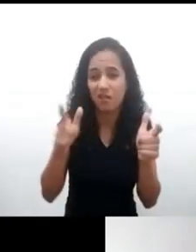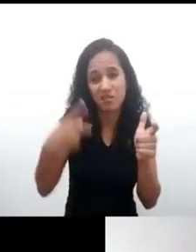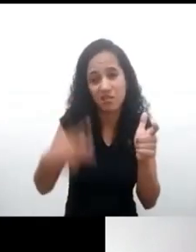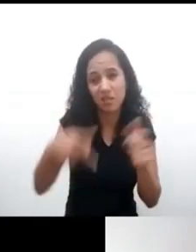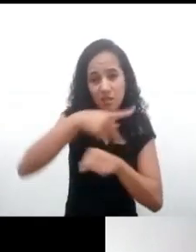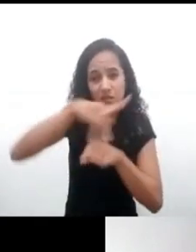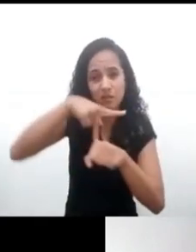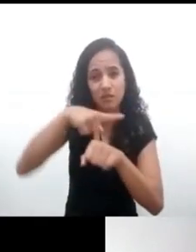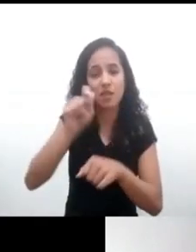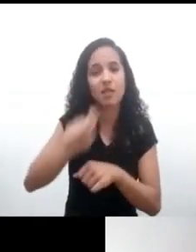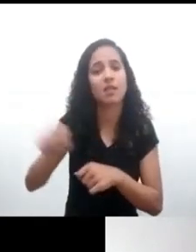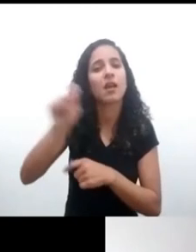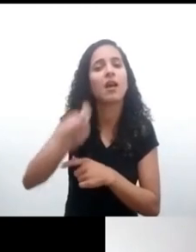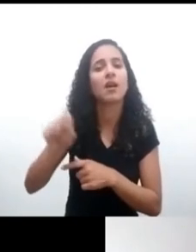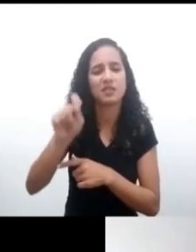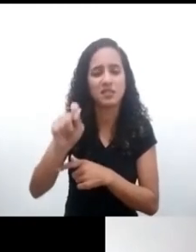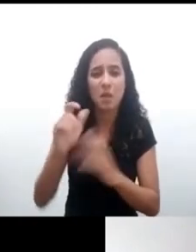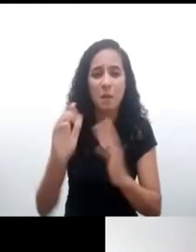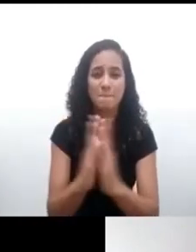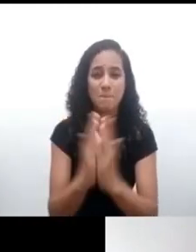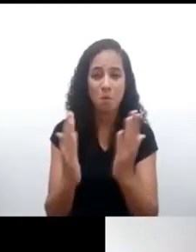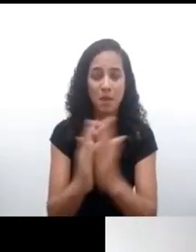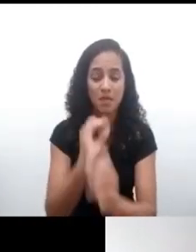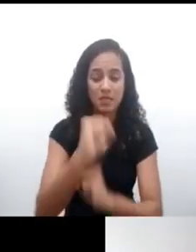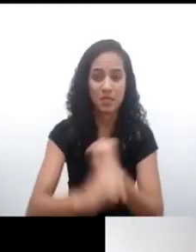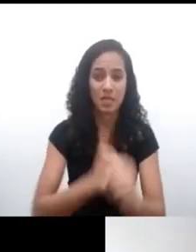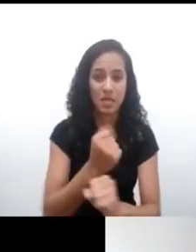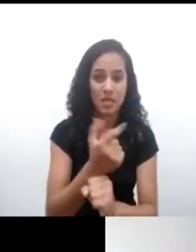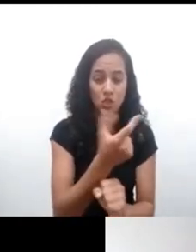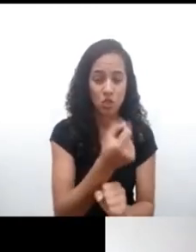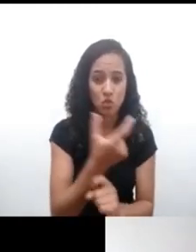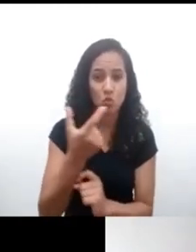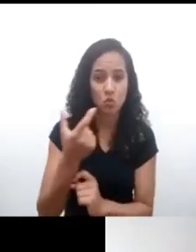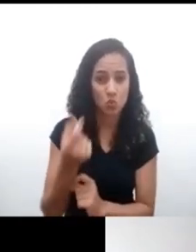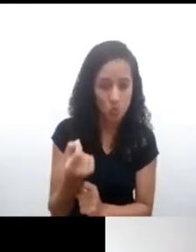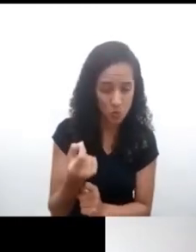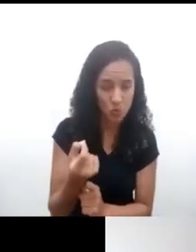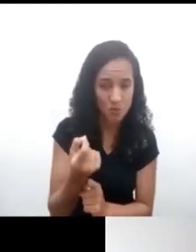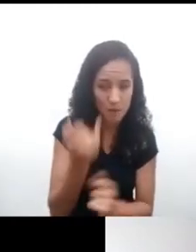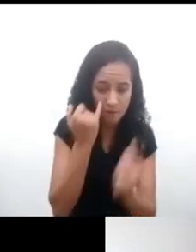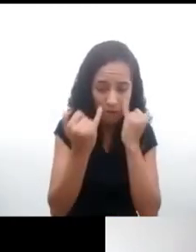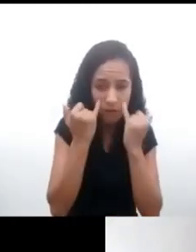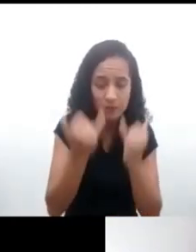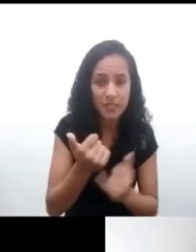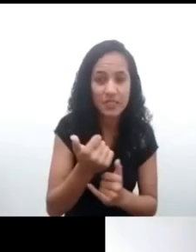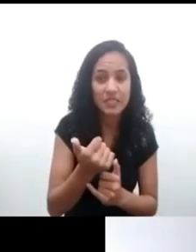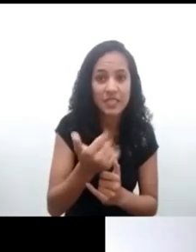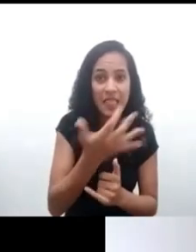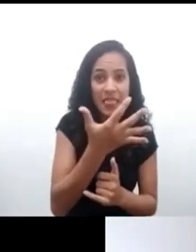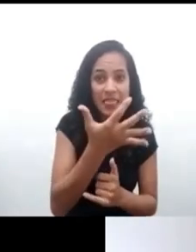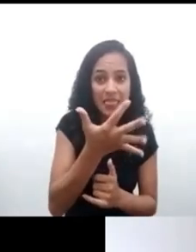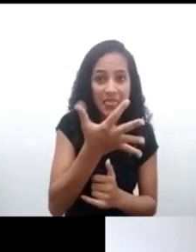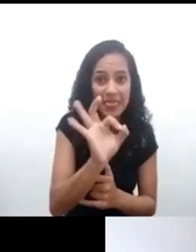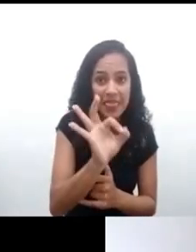6 de cada 10 niños están en situación de pobreza, lo digo por mi país, no estoy segura de cómo es ese